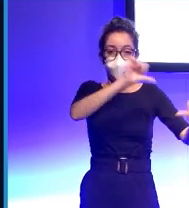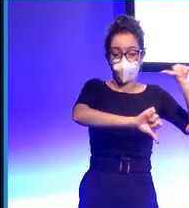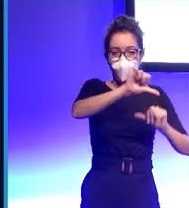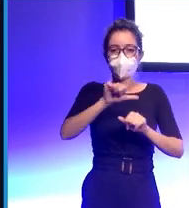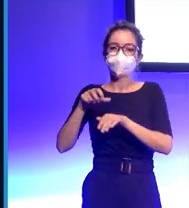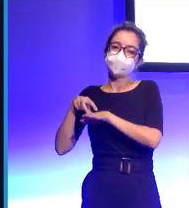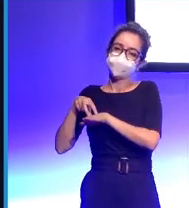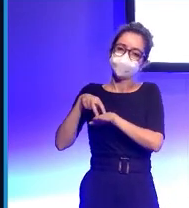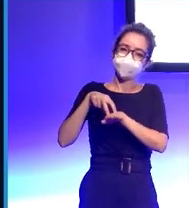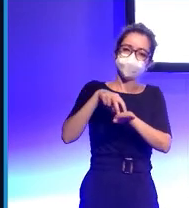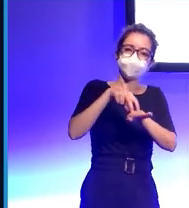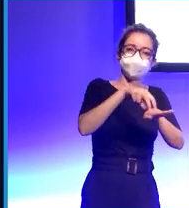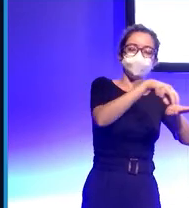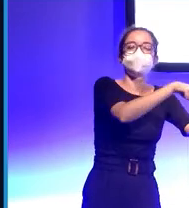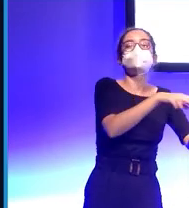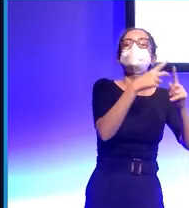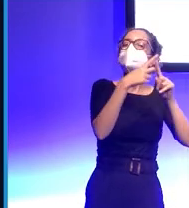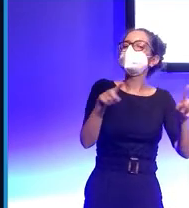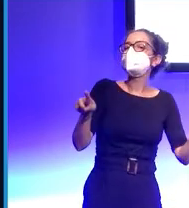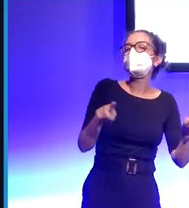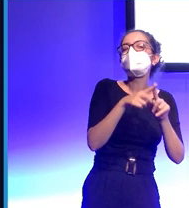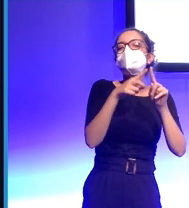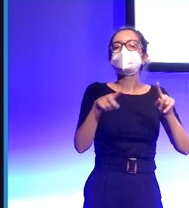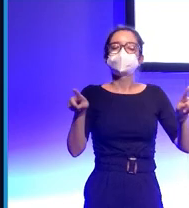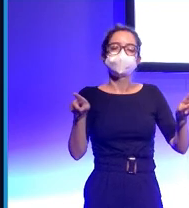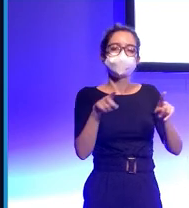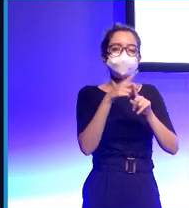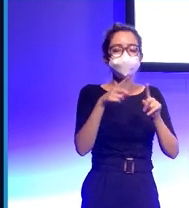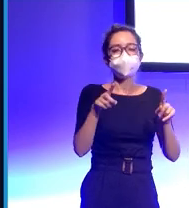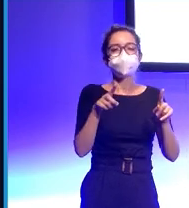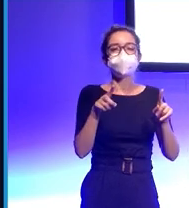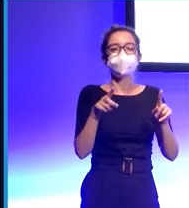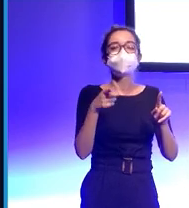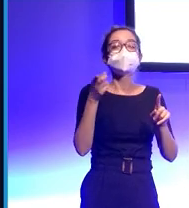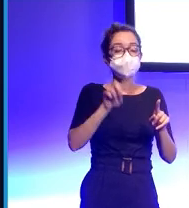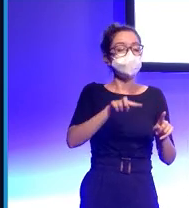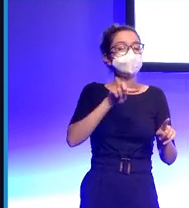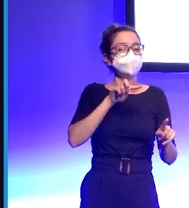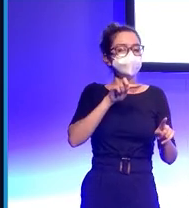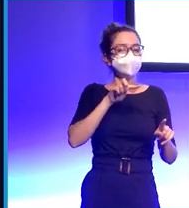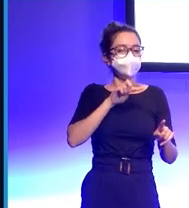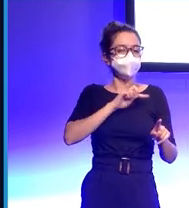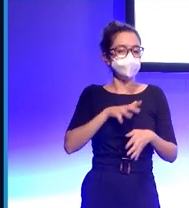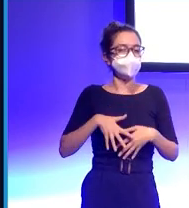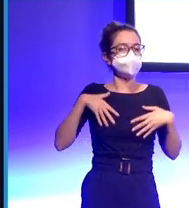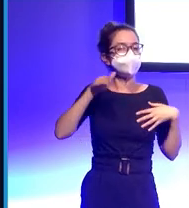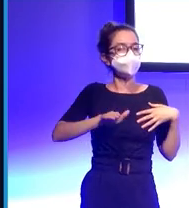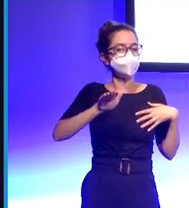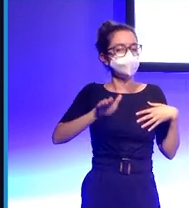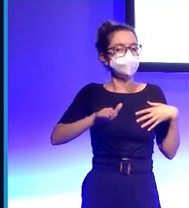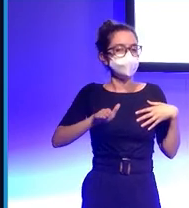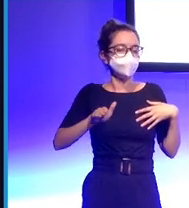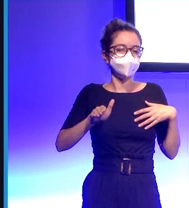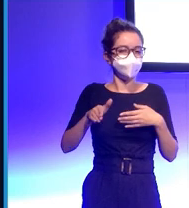pues hace música, hace una serie de intervenciones y también monitoriza el estado emocional del niño con este tipo de